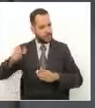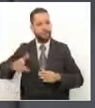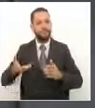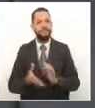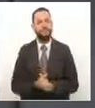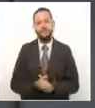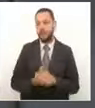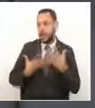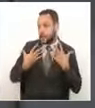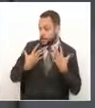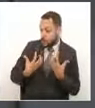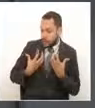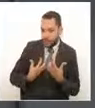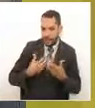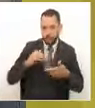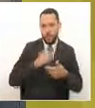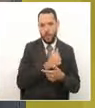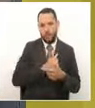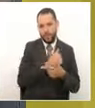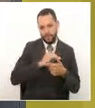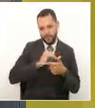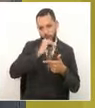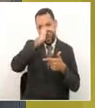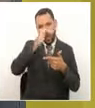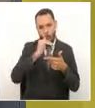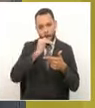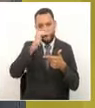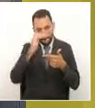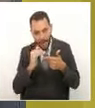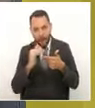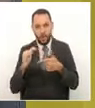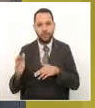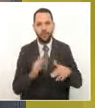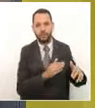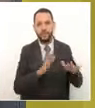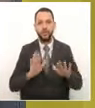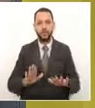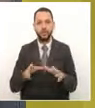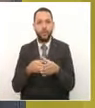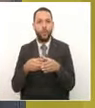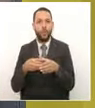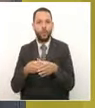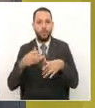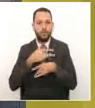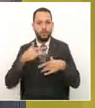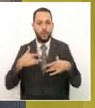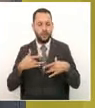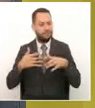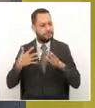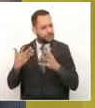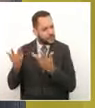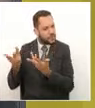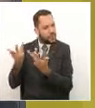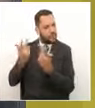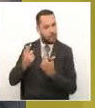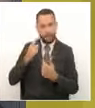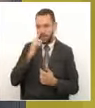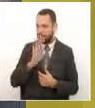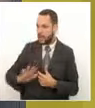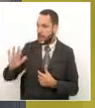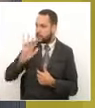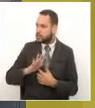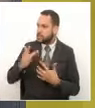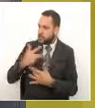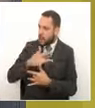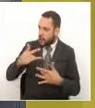Queremos no llegar a eso. ¿Cómo reciben desde el sector de salud la información que da el gobierno nacional? Porque es que el tema de